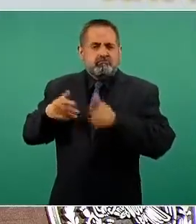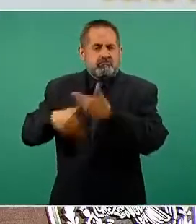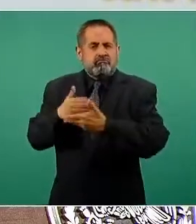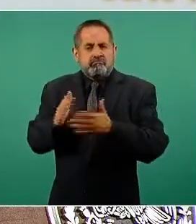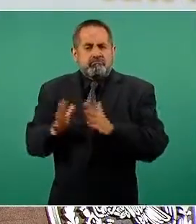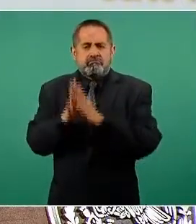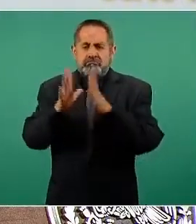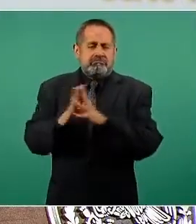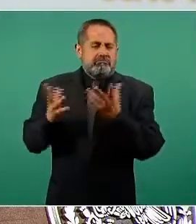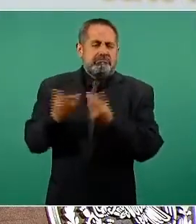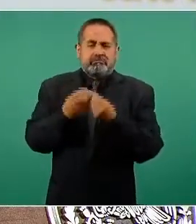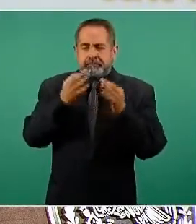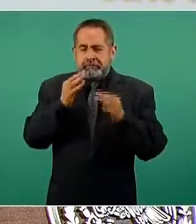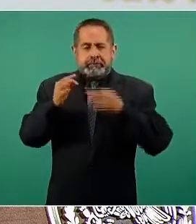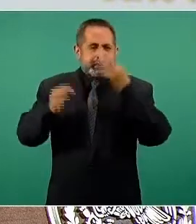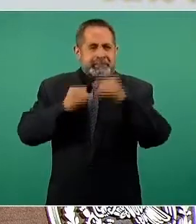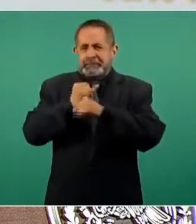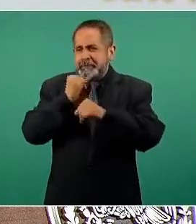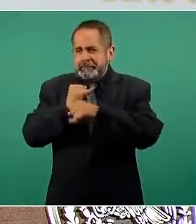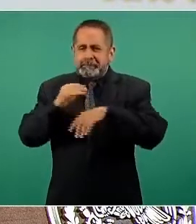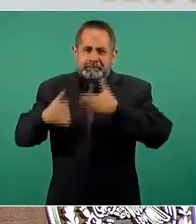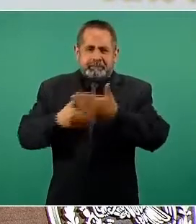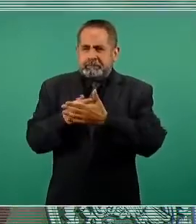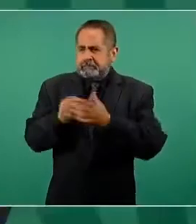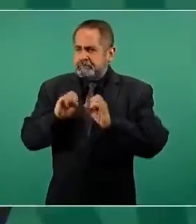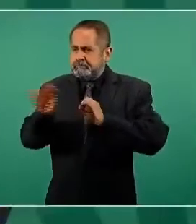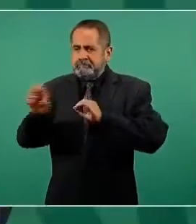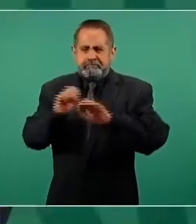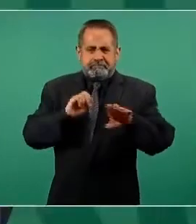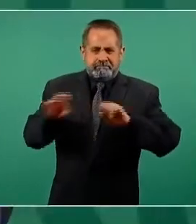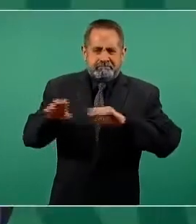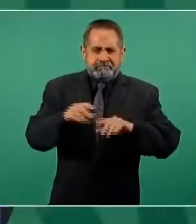participando en las redes, interactuando.